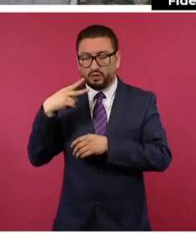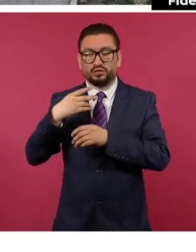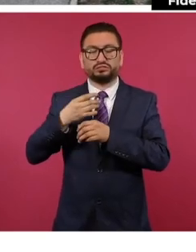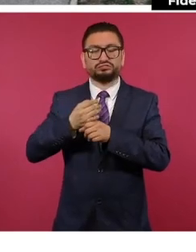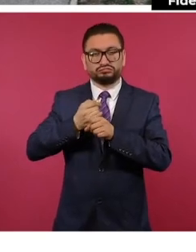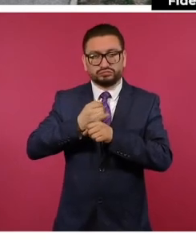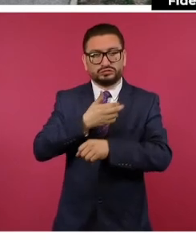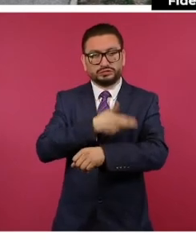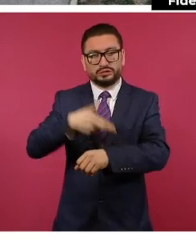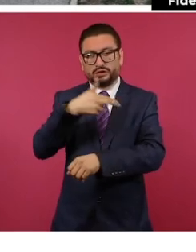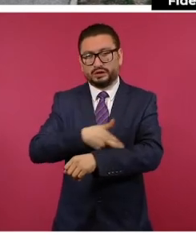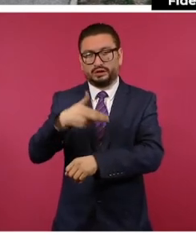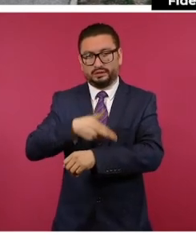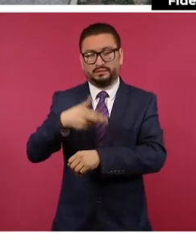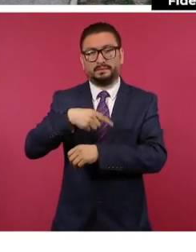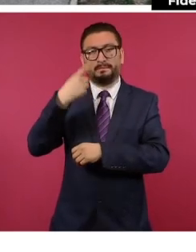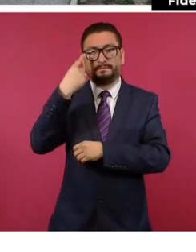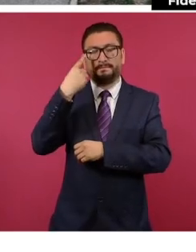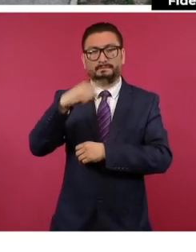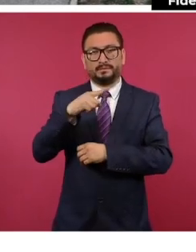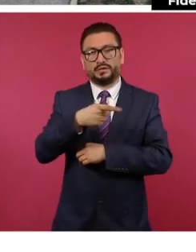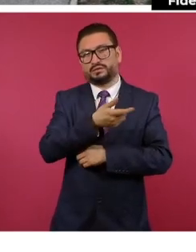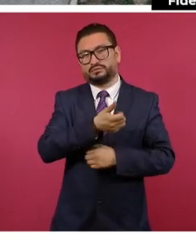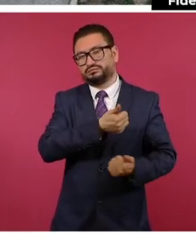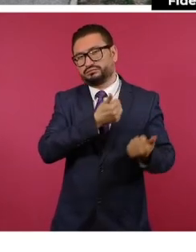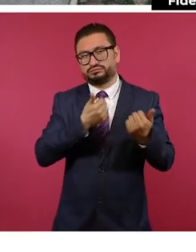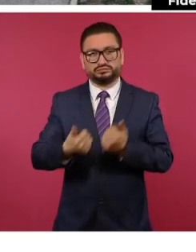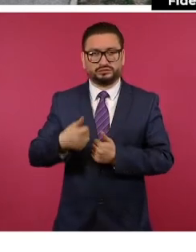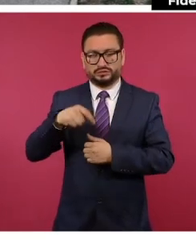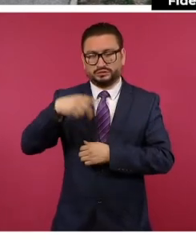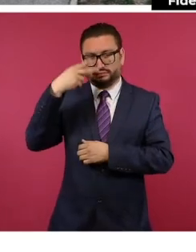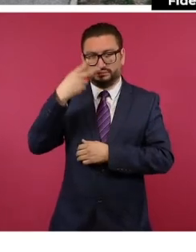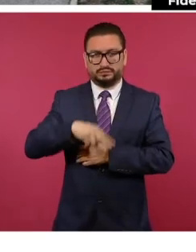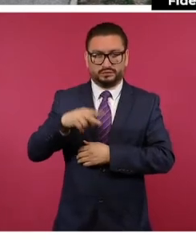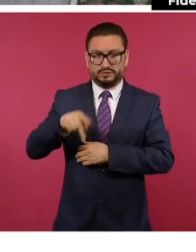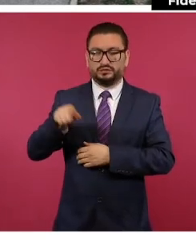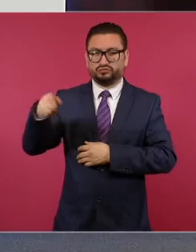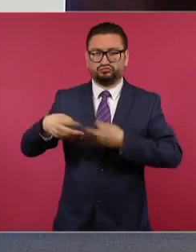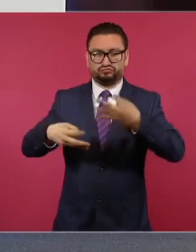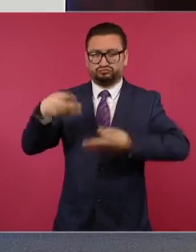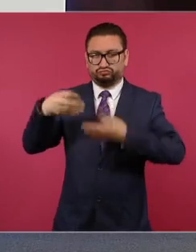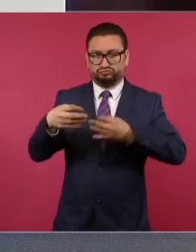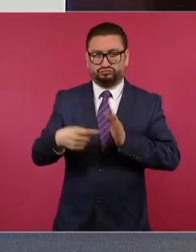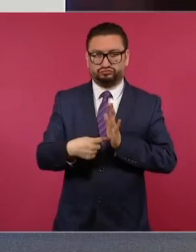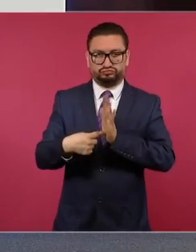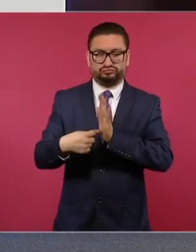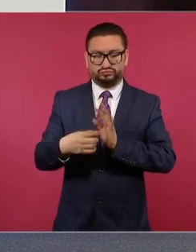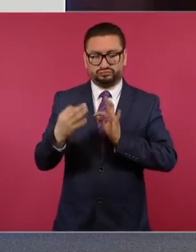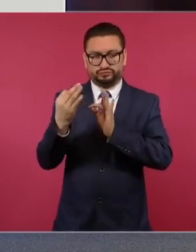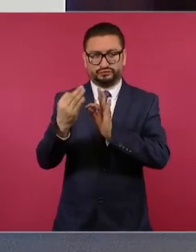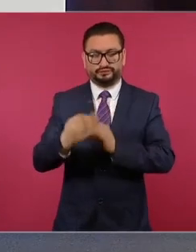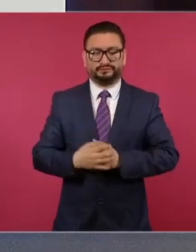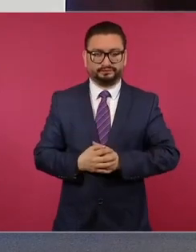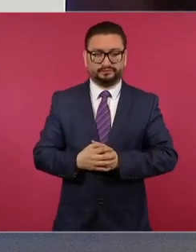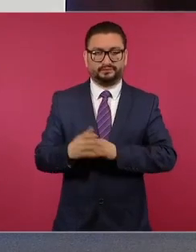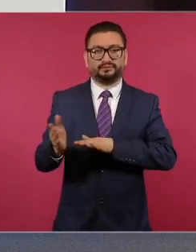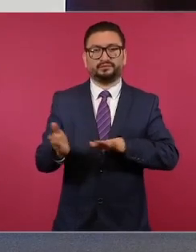a cabo los trámites pertinentes para repatriar a la detenida y presentarla ante el juez de control. Adelante.